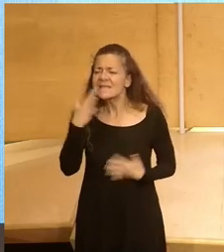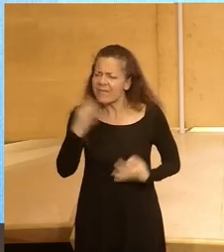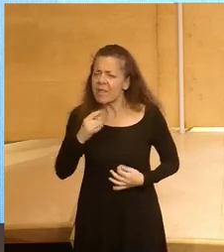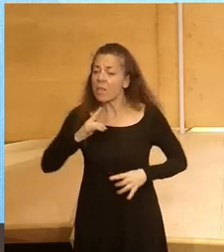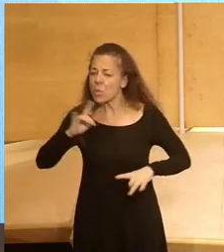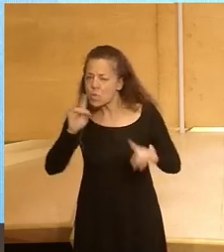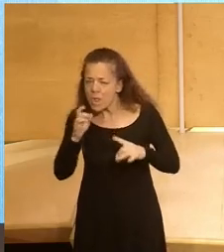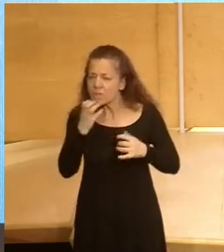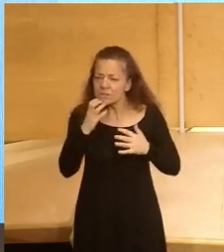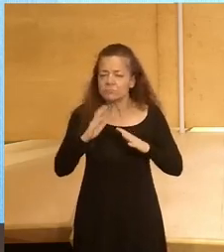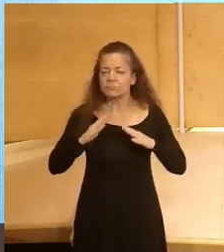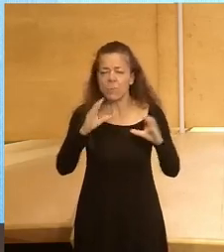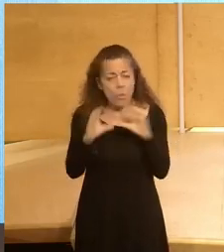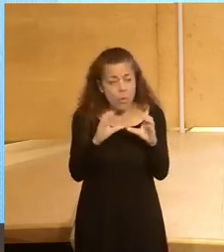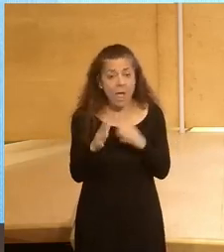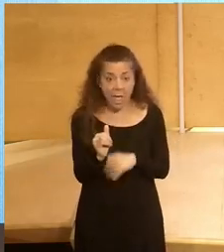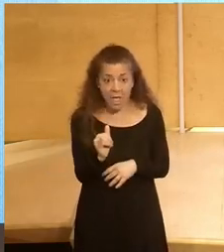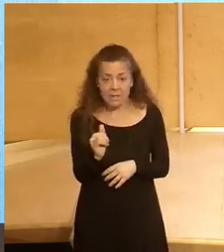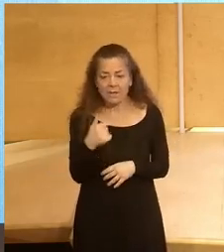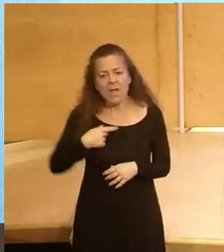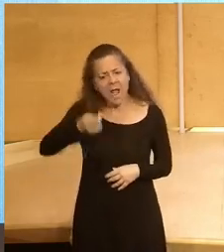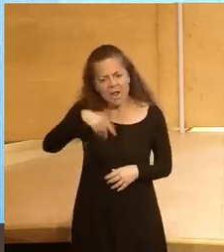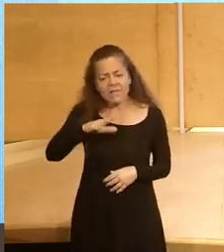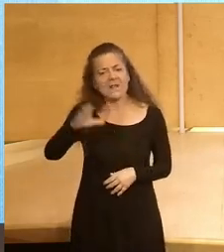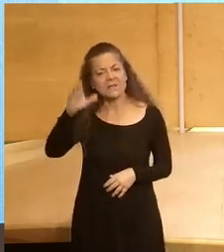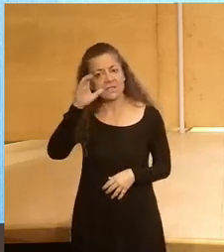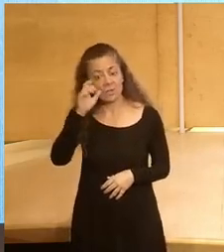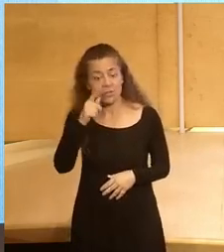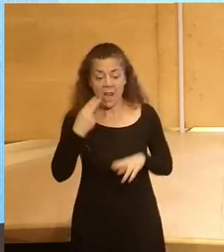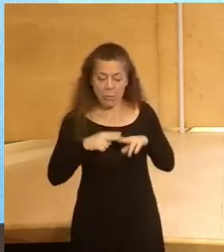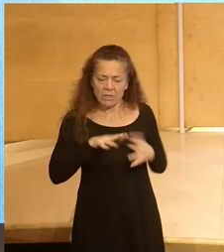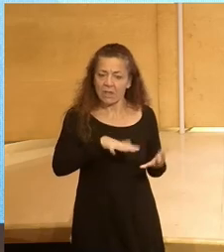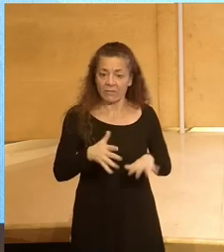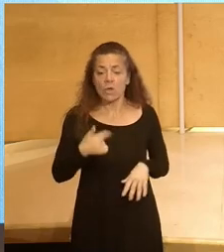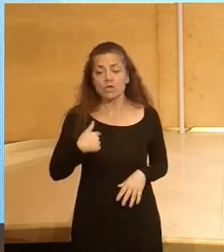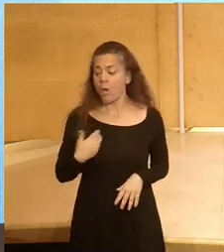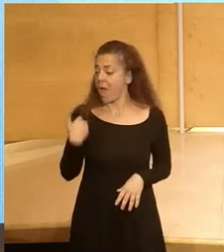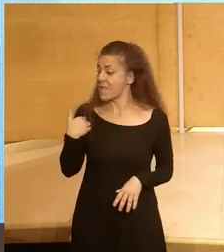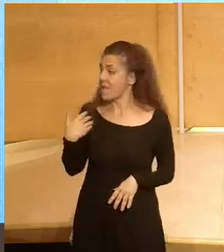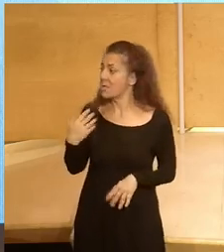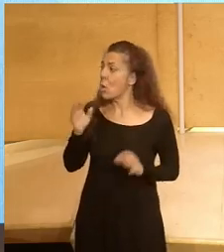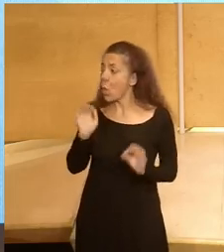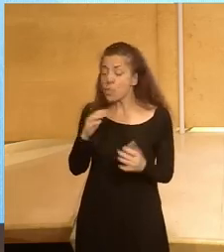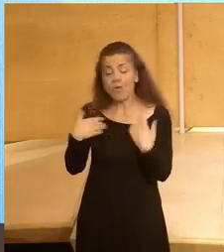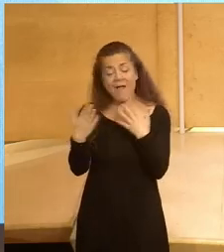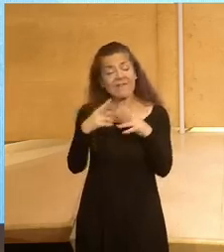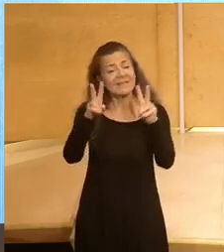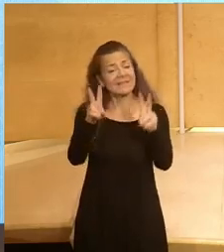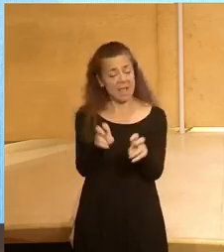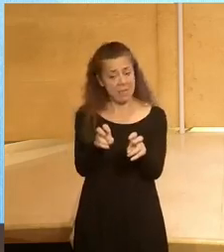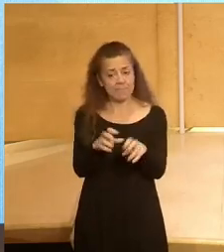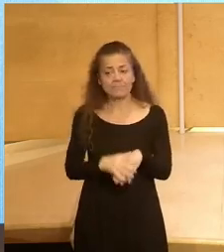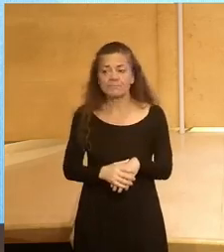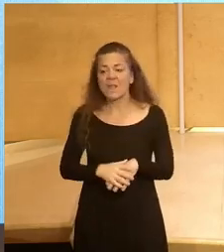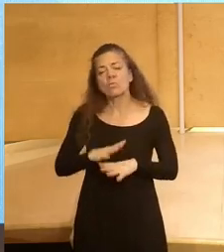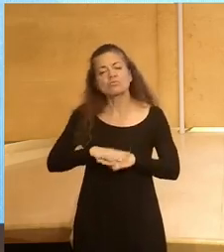ruido y si se hacen reivindicaciones pues se nos escucha y la política actúa yo la oía ayer hablar precisamente del tema de